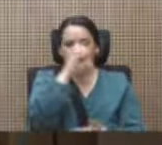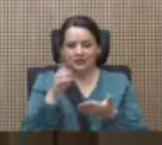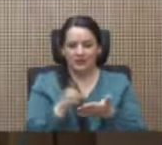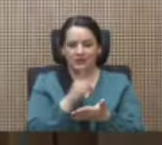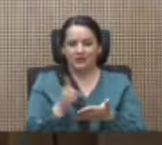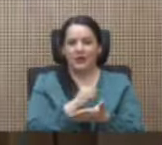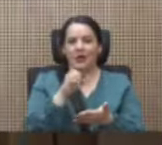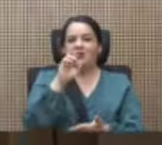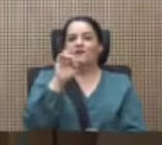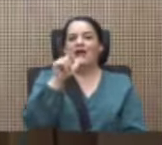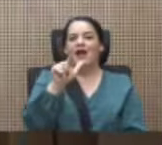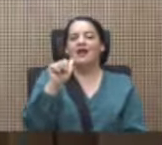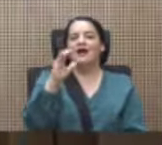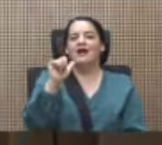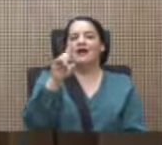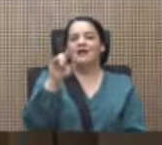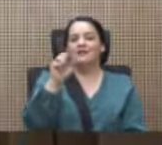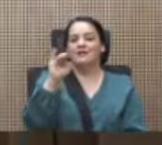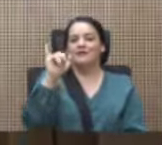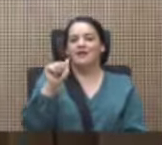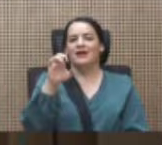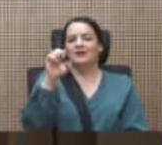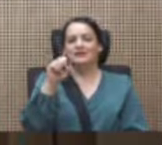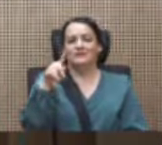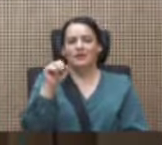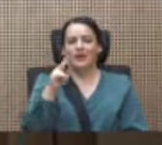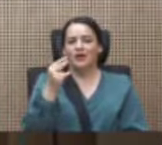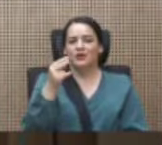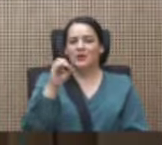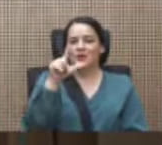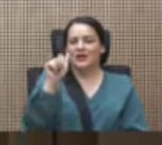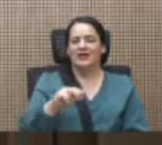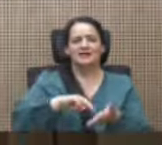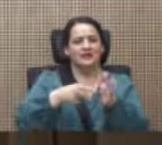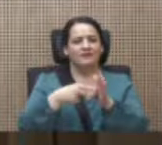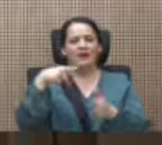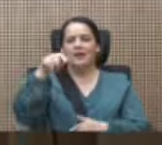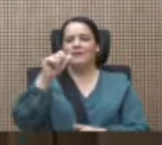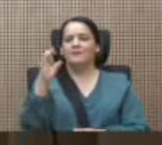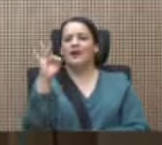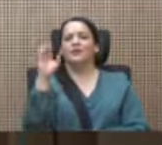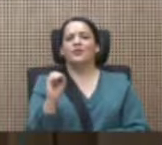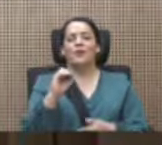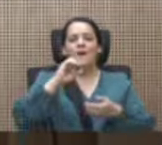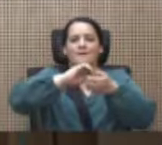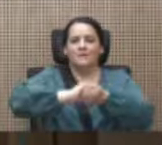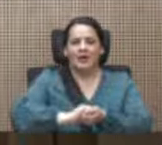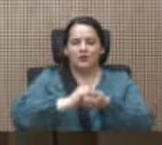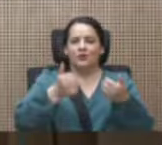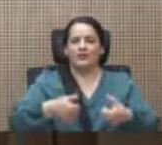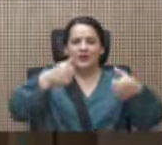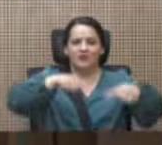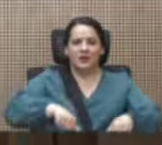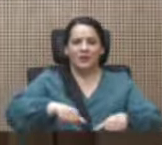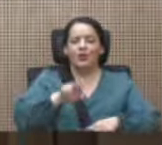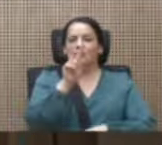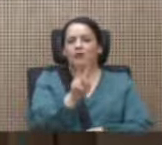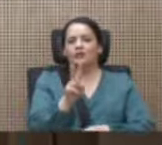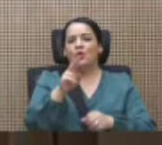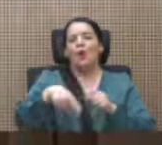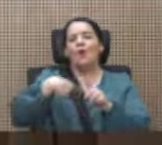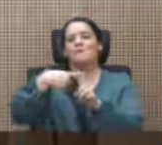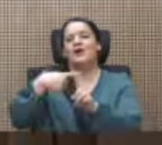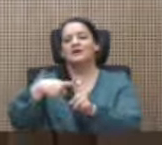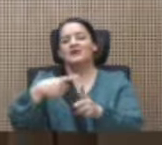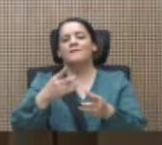Real Academia Española qué significa un pacto. Un pacto significa un tratado entre dos o más partes que se